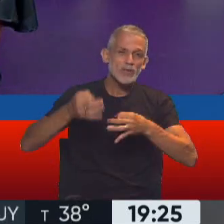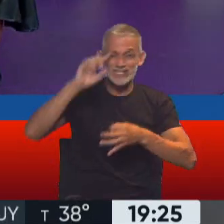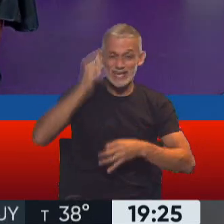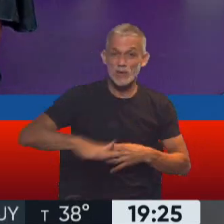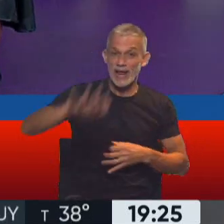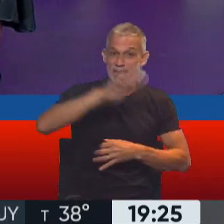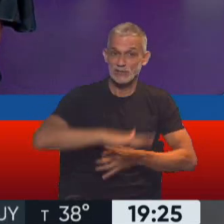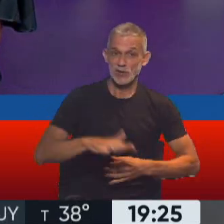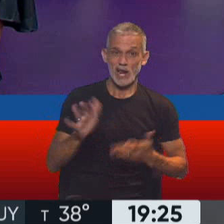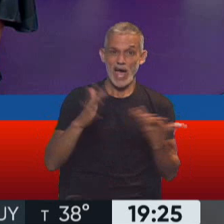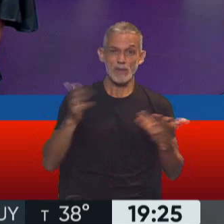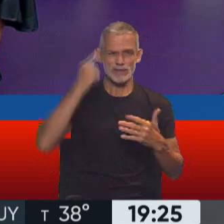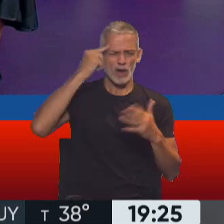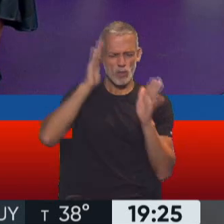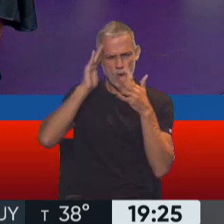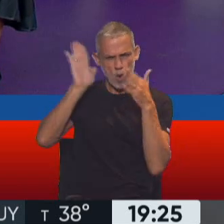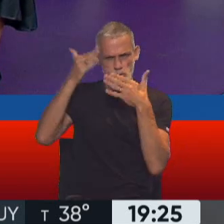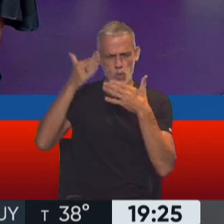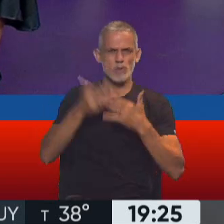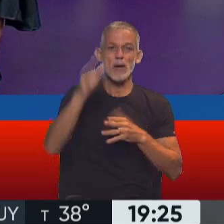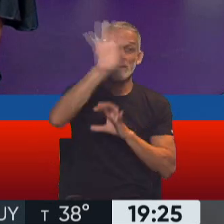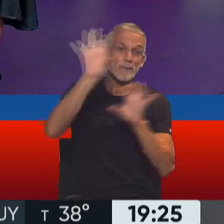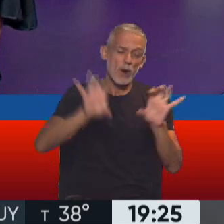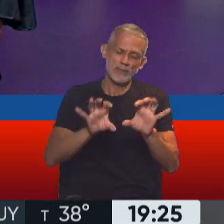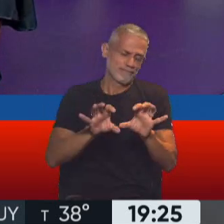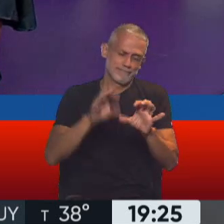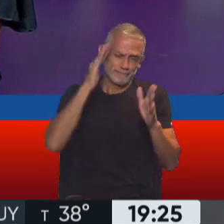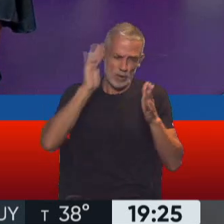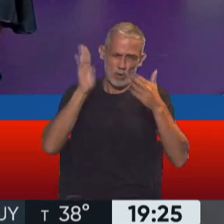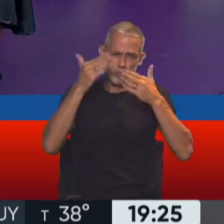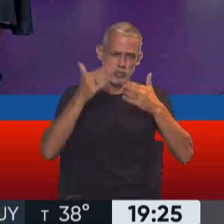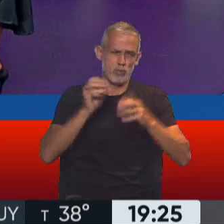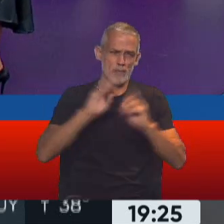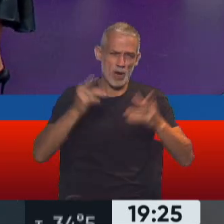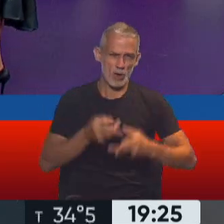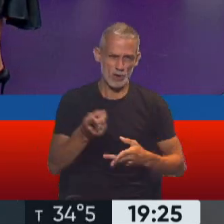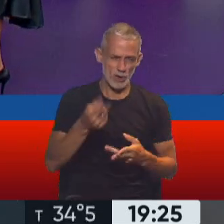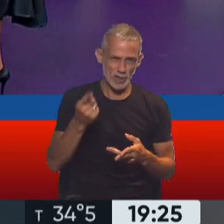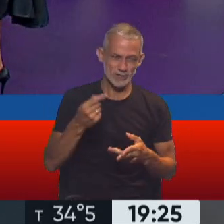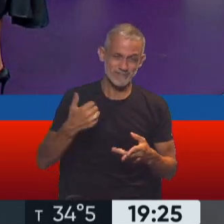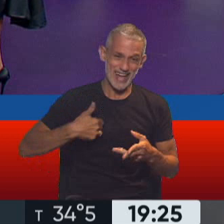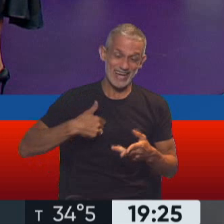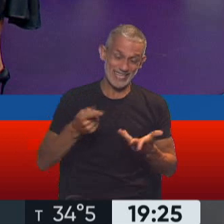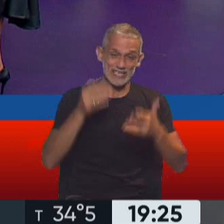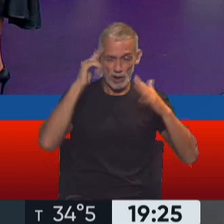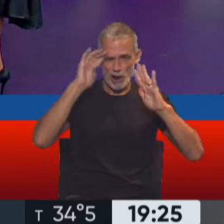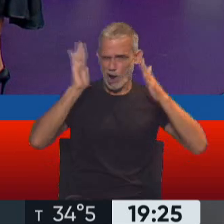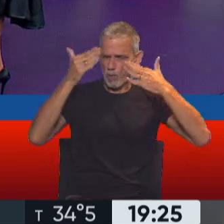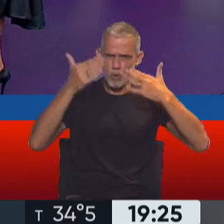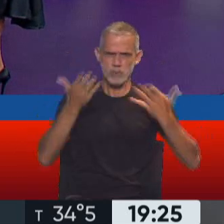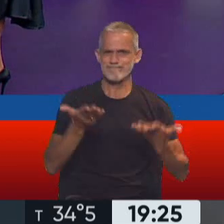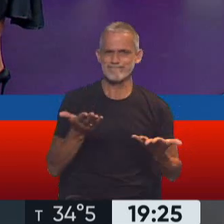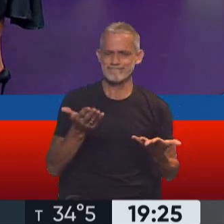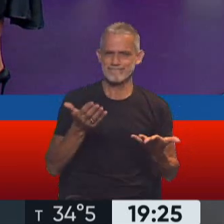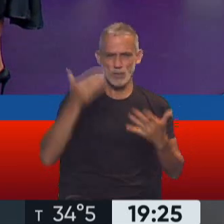nacional muchas veces parece retrógrada, hay justicias provinciales que caminan más lenta todavía que el promedio del país. Y en eso, bueno,